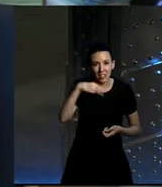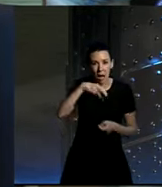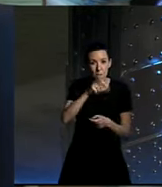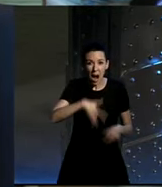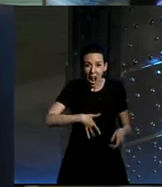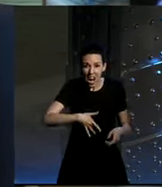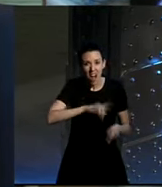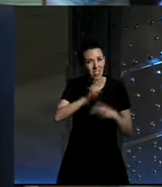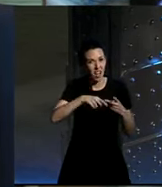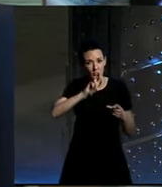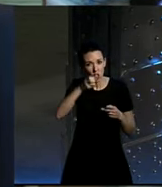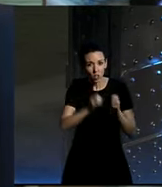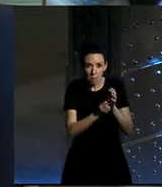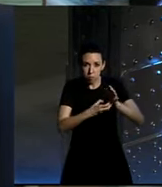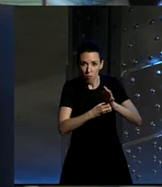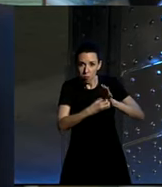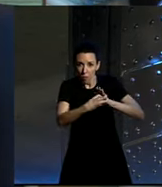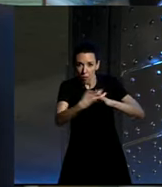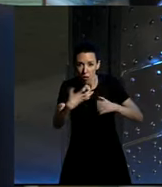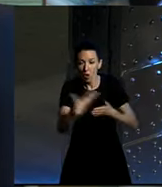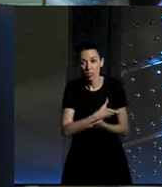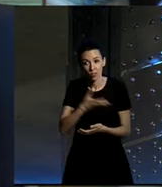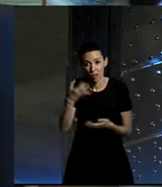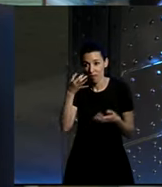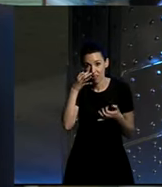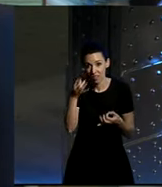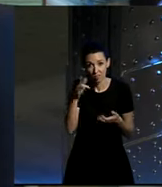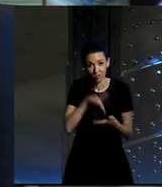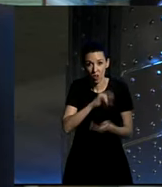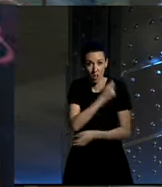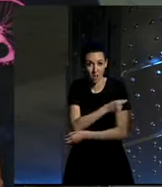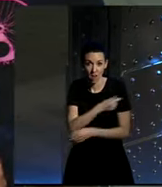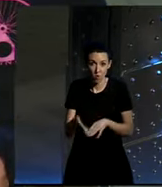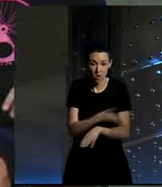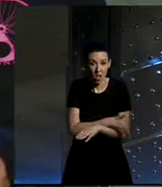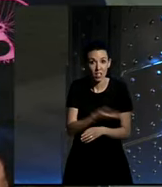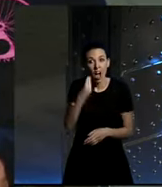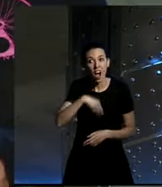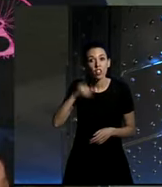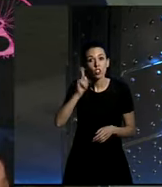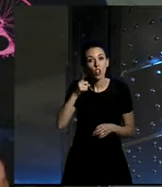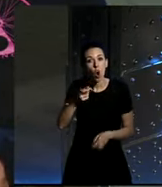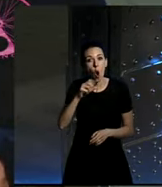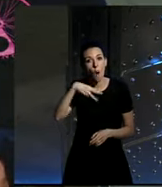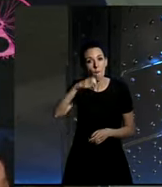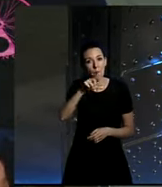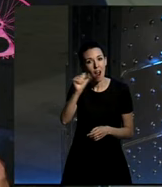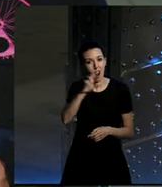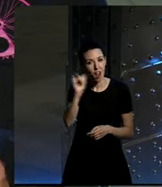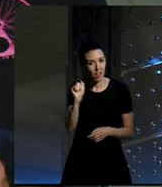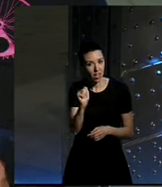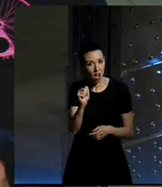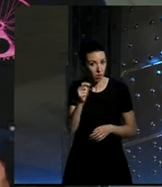las todo ese tipo de enfermedades para todo eso realmente es vacuna antes excepto la malaria que no te puedes vacunar